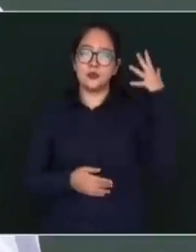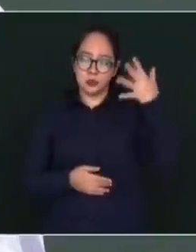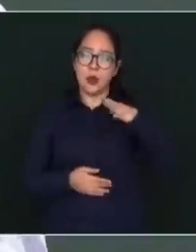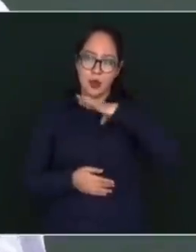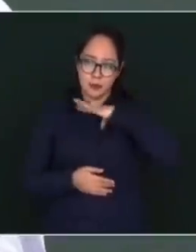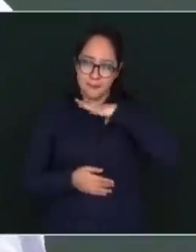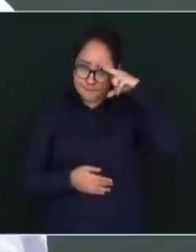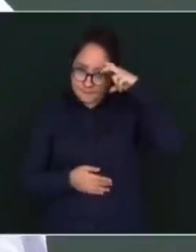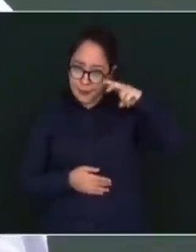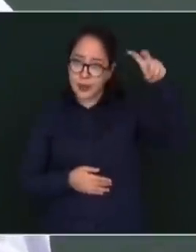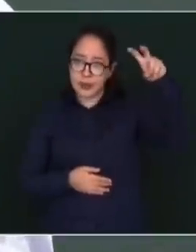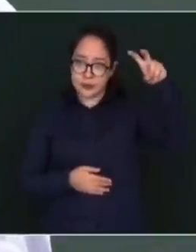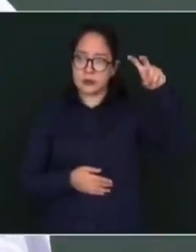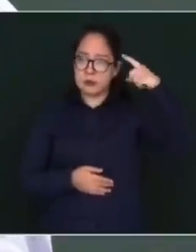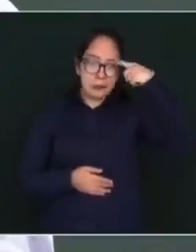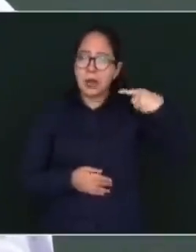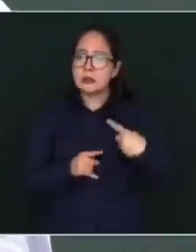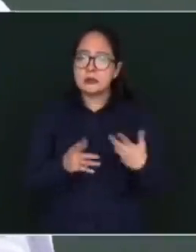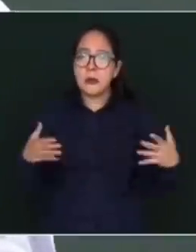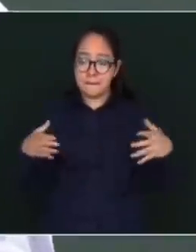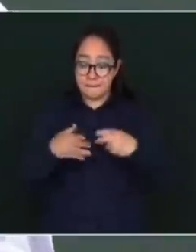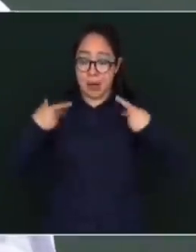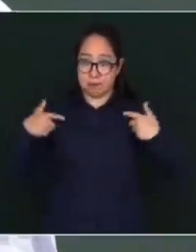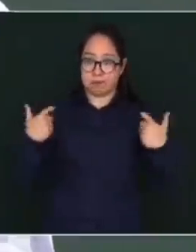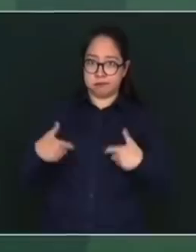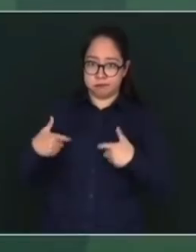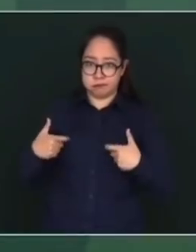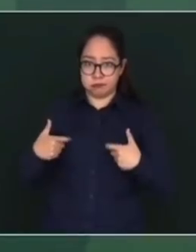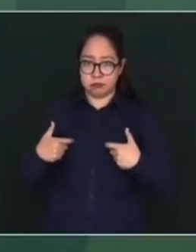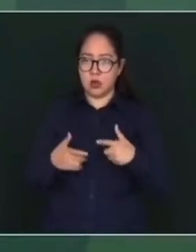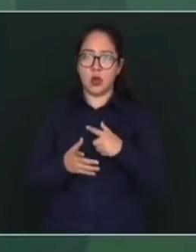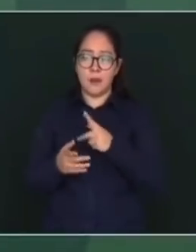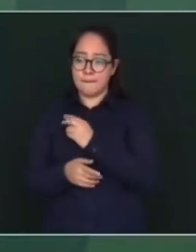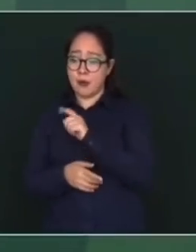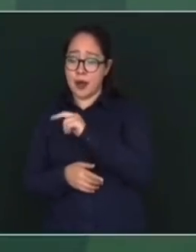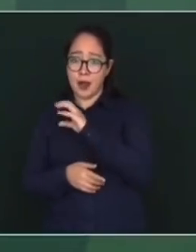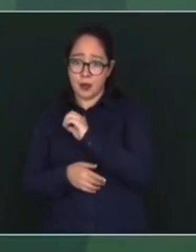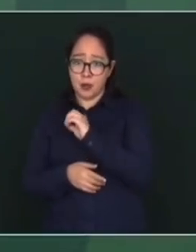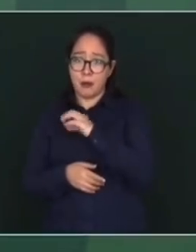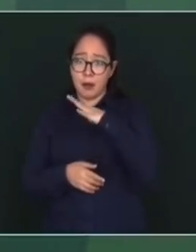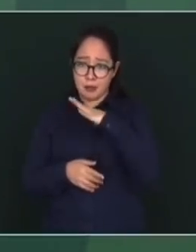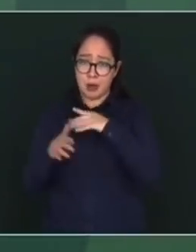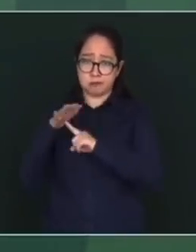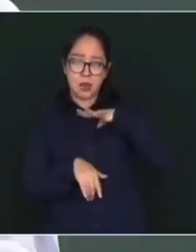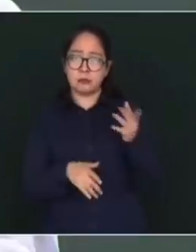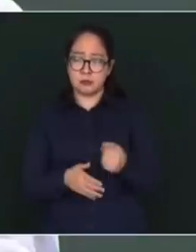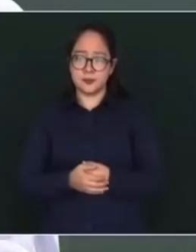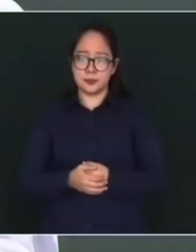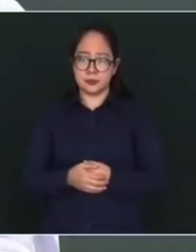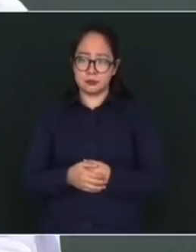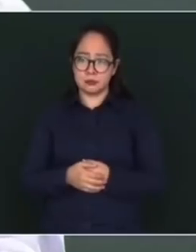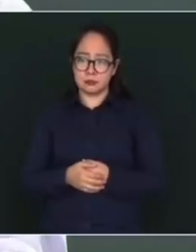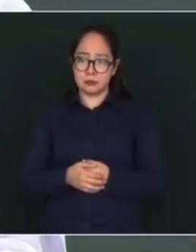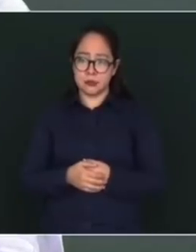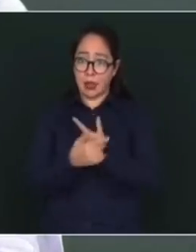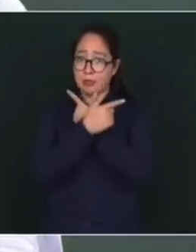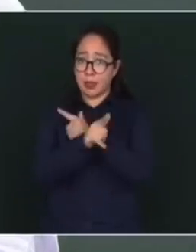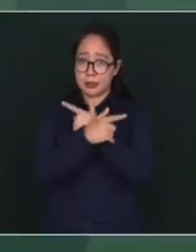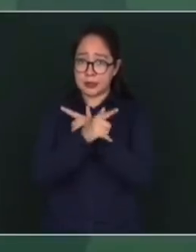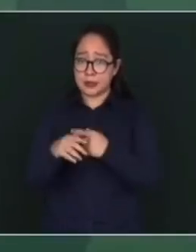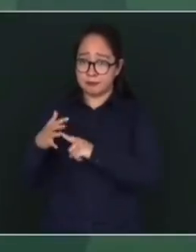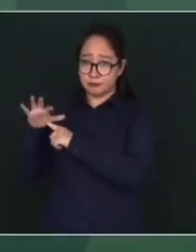viajes para los que tienen recursos. Desde Pulanco hasta el aeropuerto, en helicóptero. Taxi aéreo.